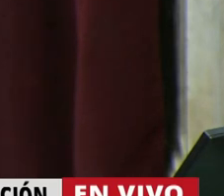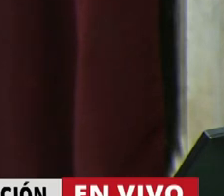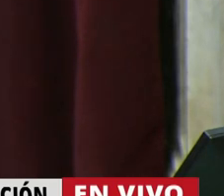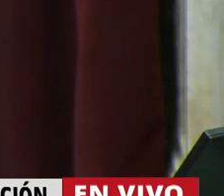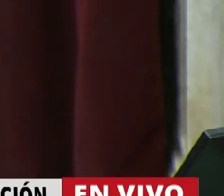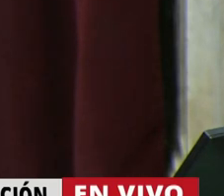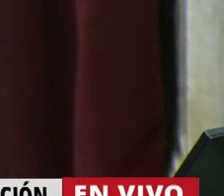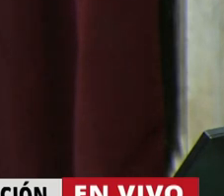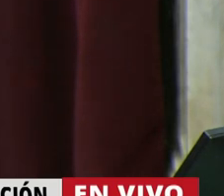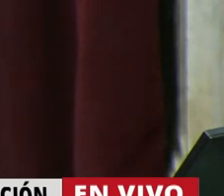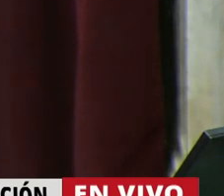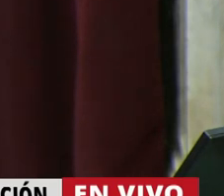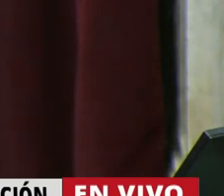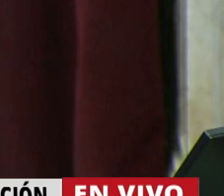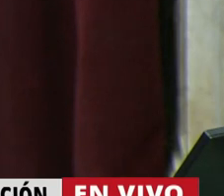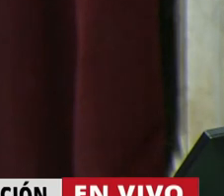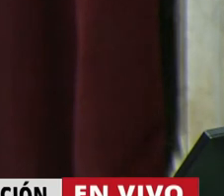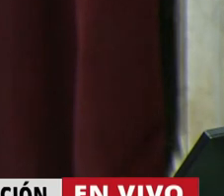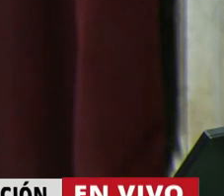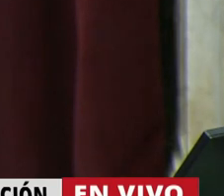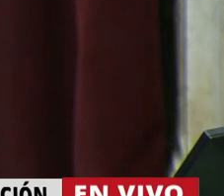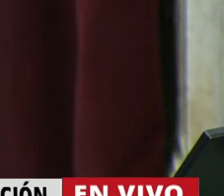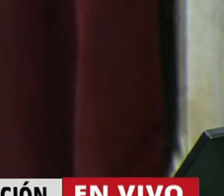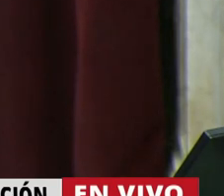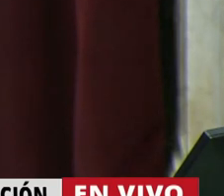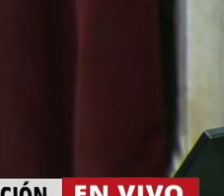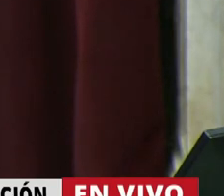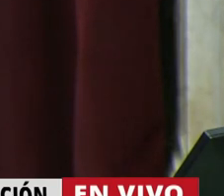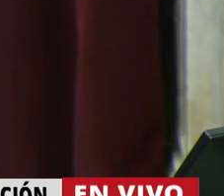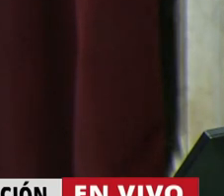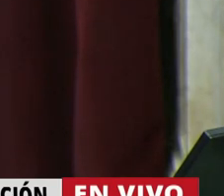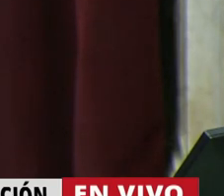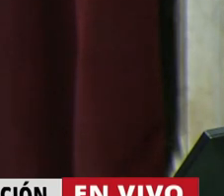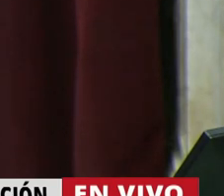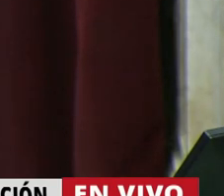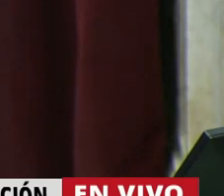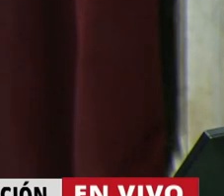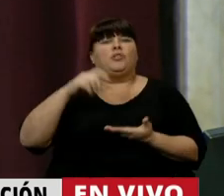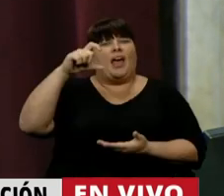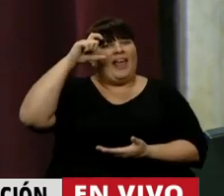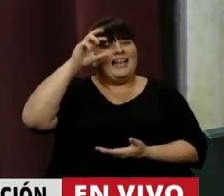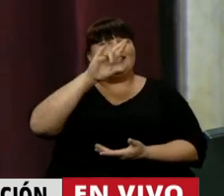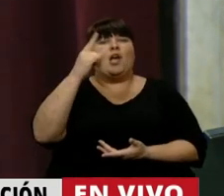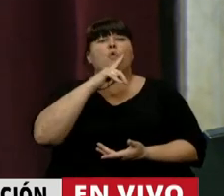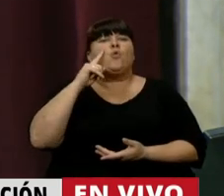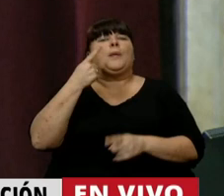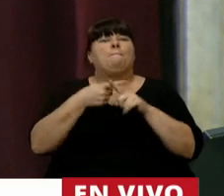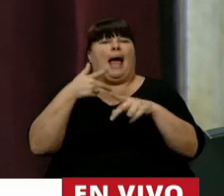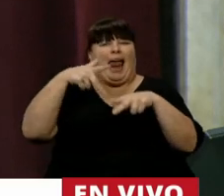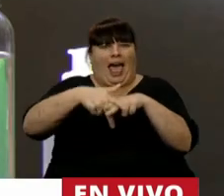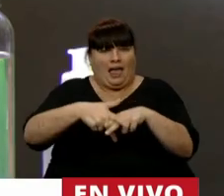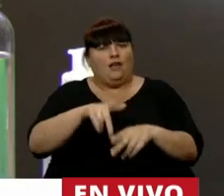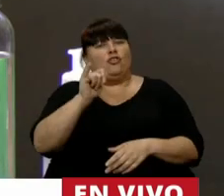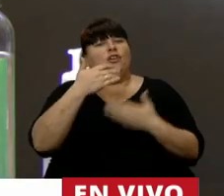Gabriela Cerruti. ¿Se la da, diputada? Sí, señor presidente. Diputada Gabriela Cerruti, para una interrupción.